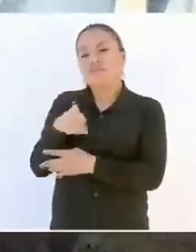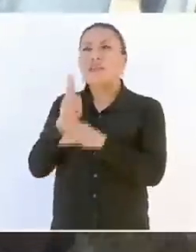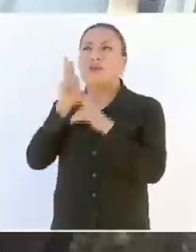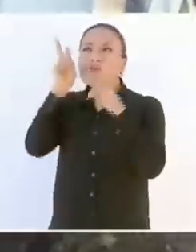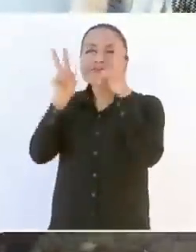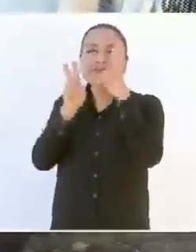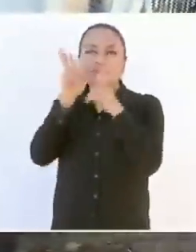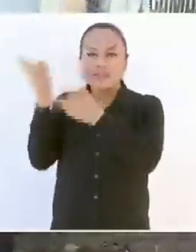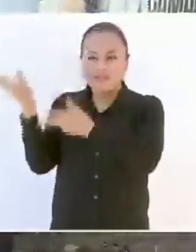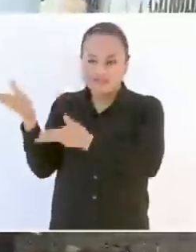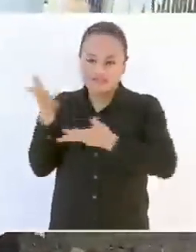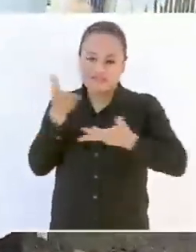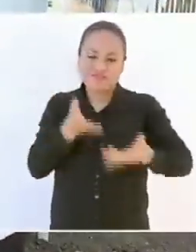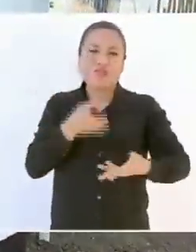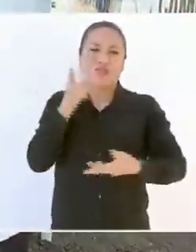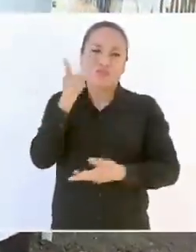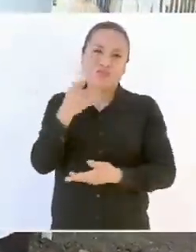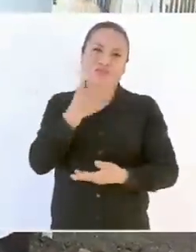comunidad